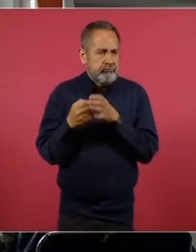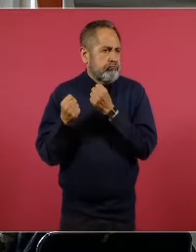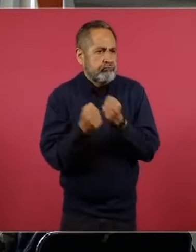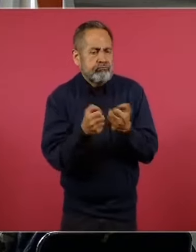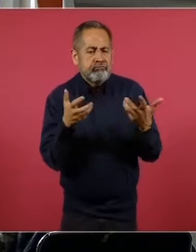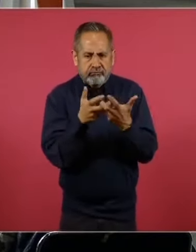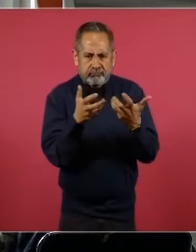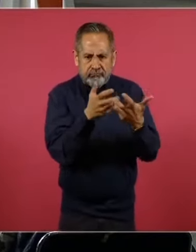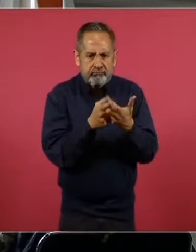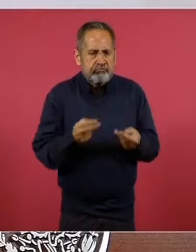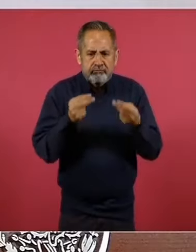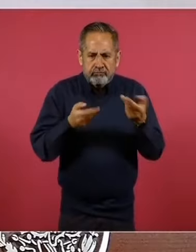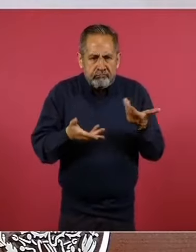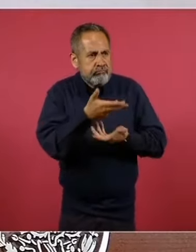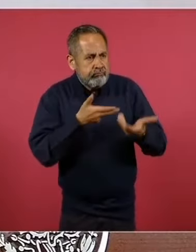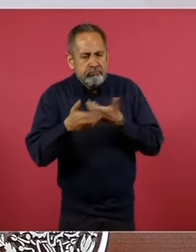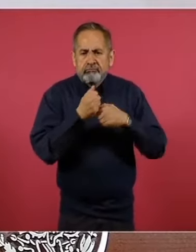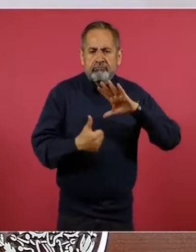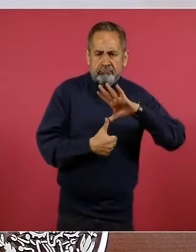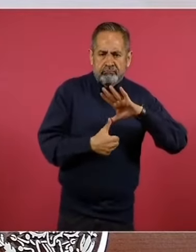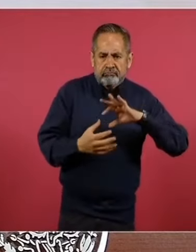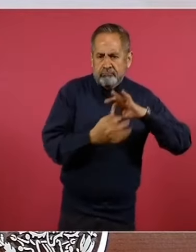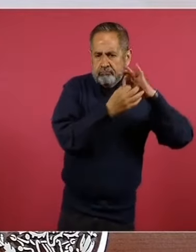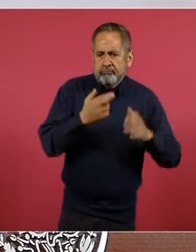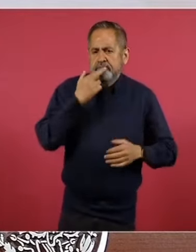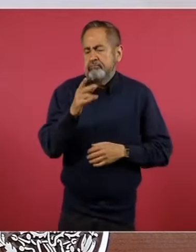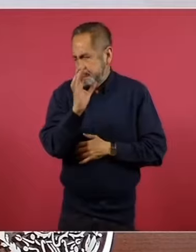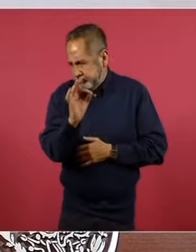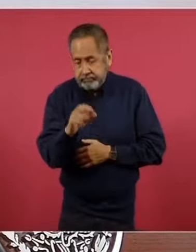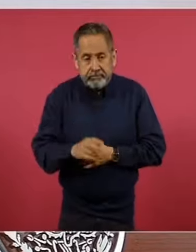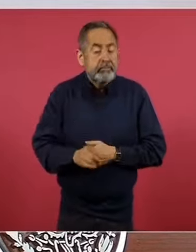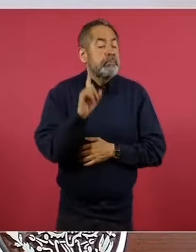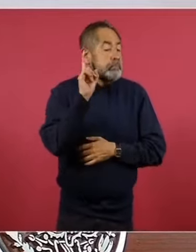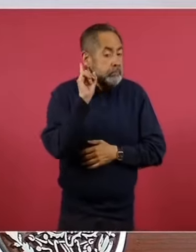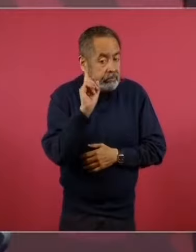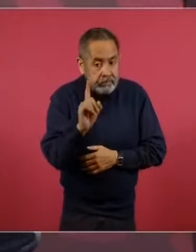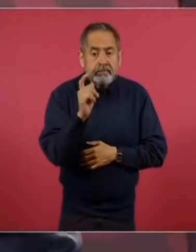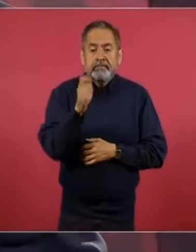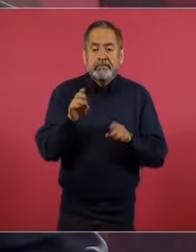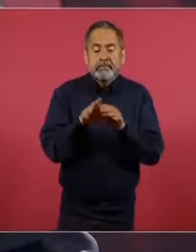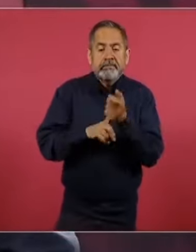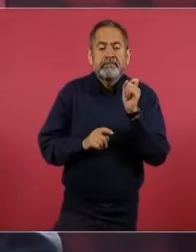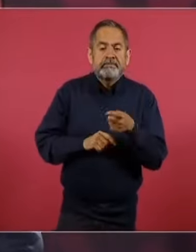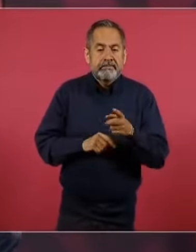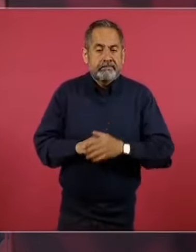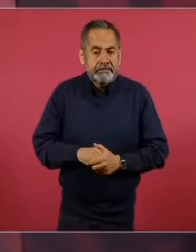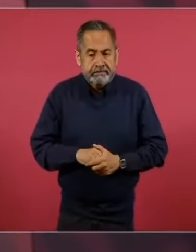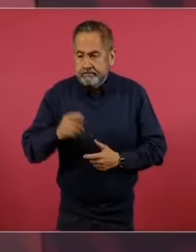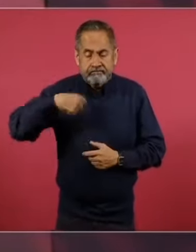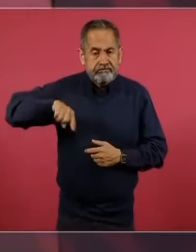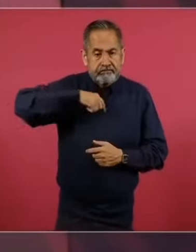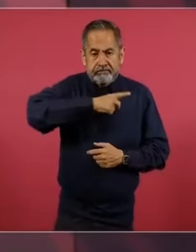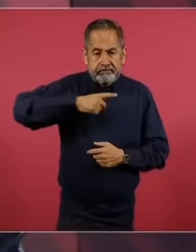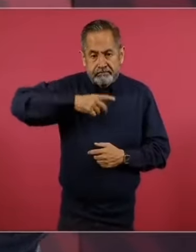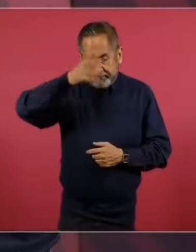fortalecer el mercado de América del Oto. El asunto está en que aprendamos